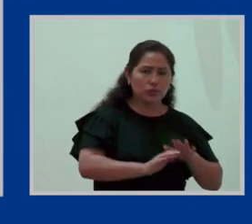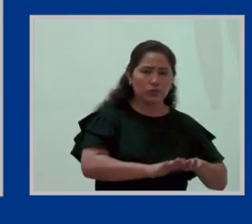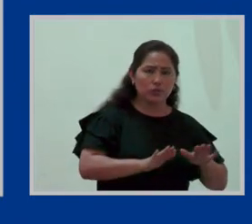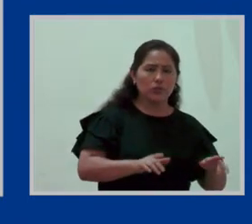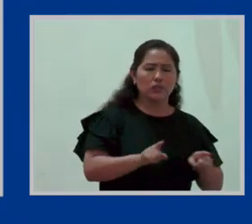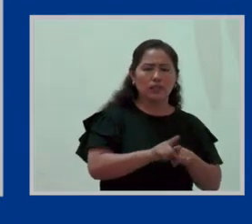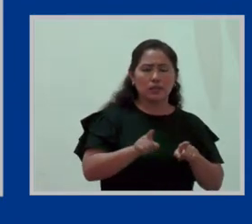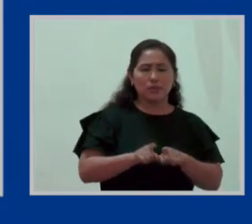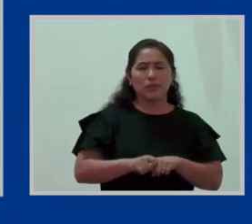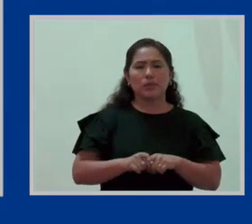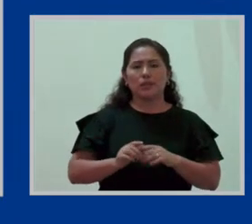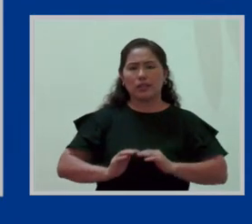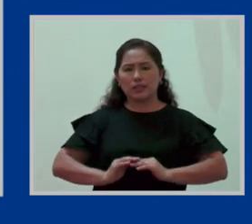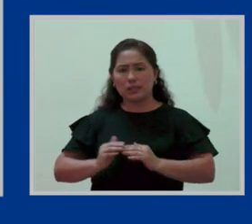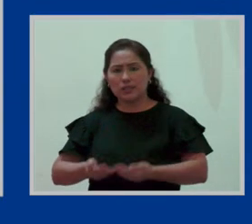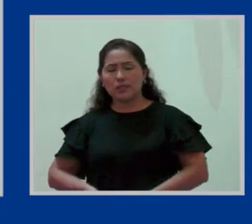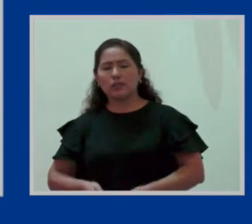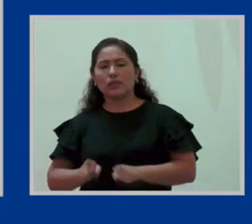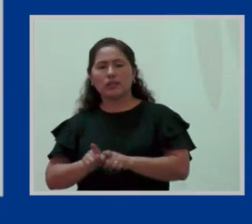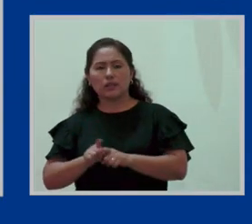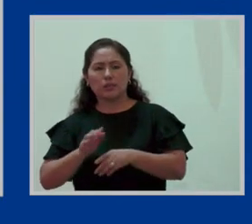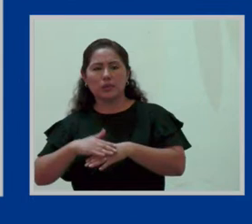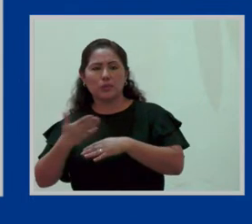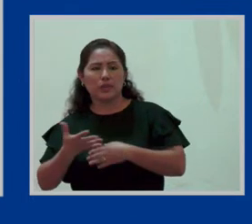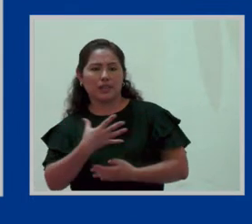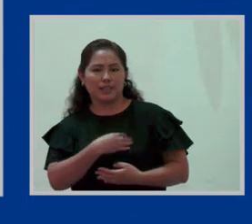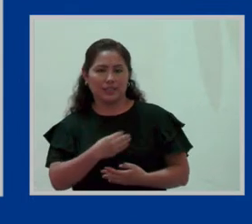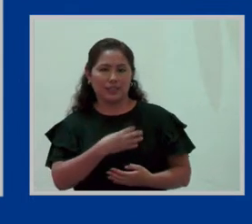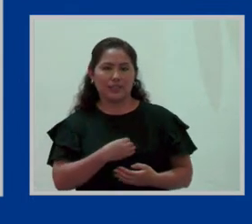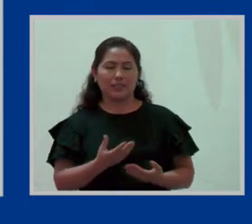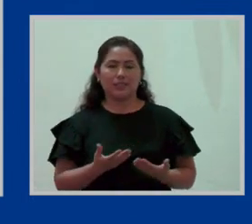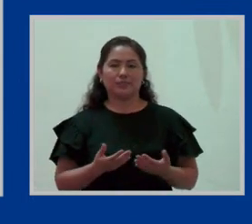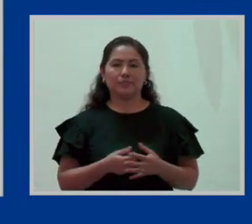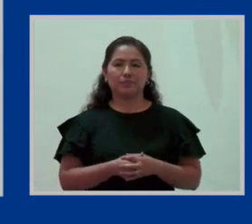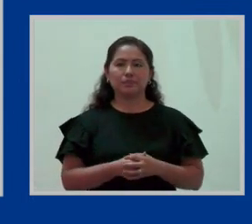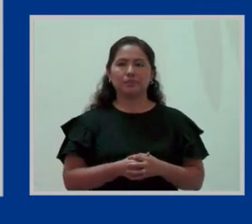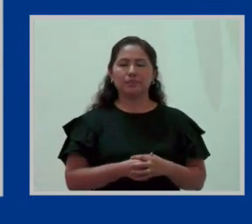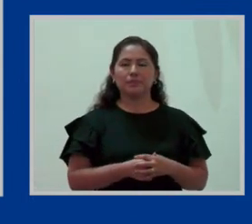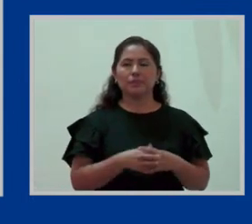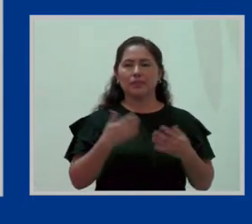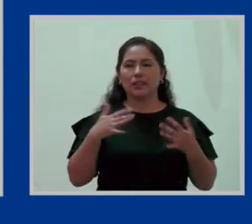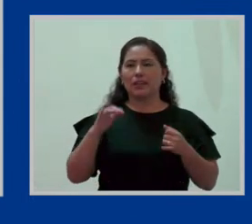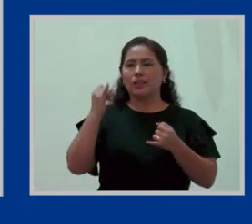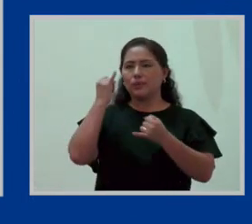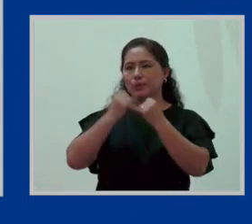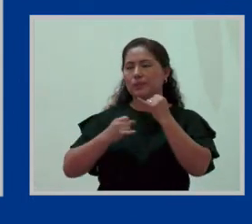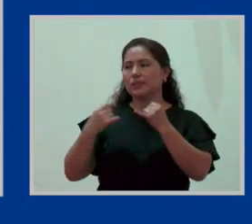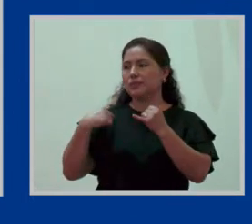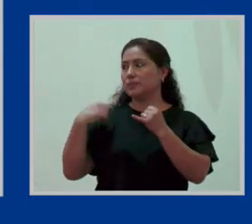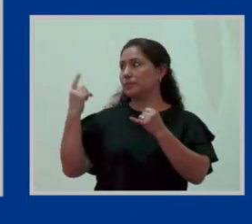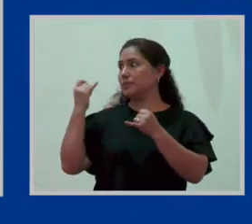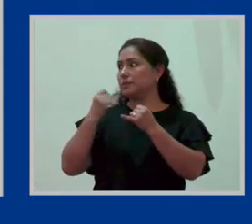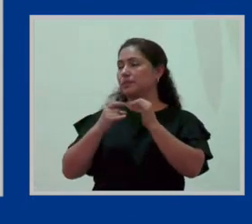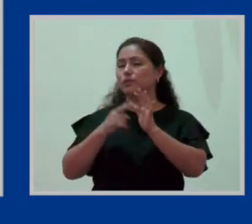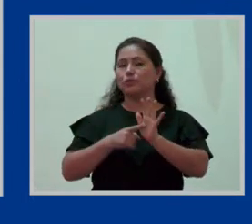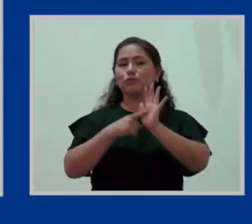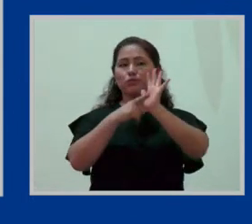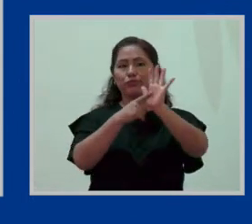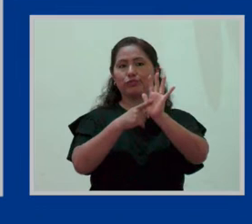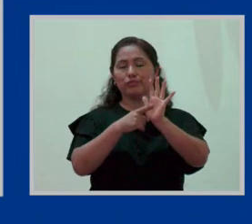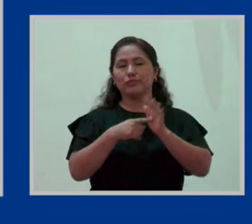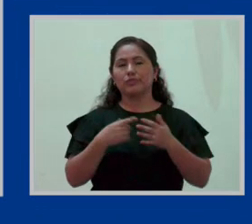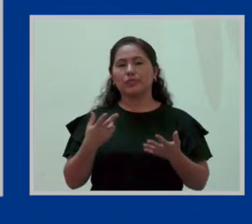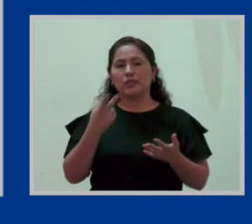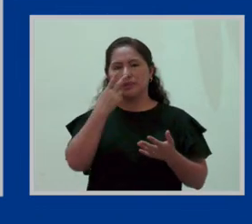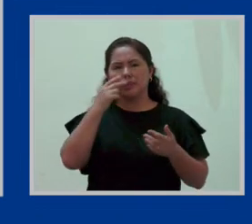gestación y de lactancia. Esta es la última lámina y con esto yo cierro mi presentación porque hay un reto